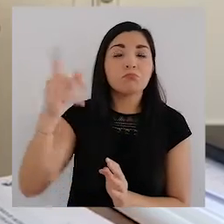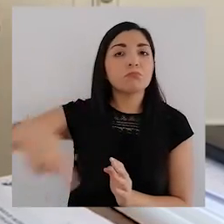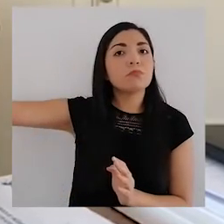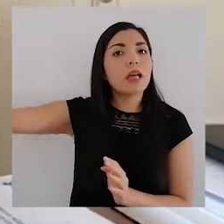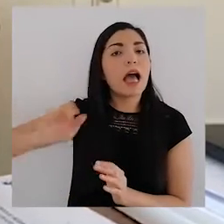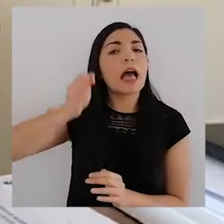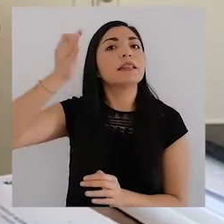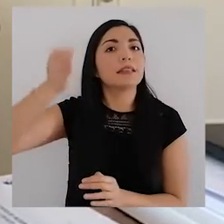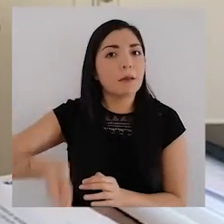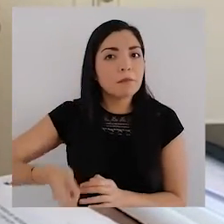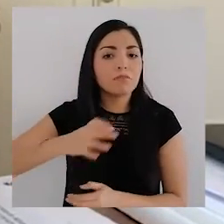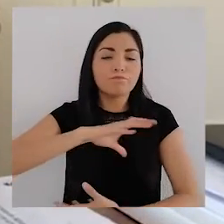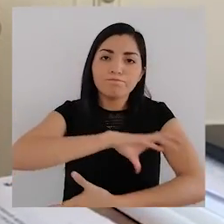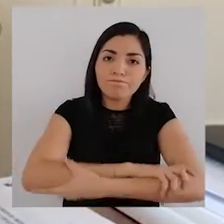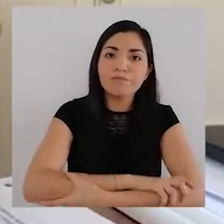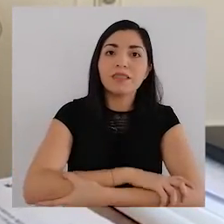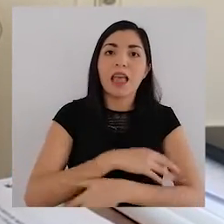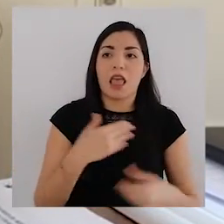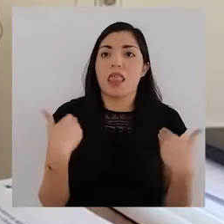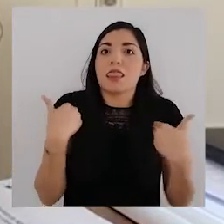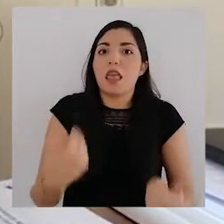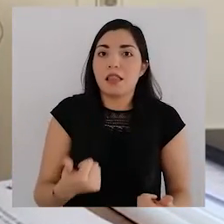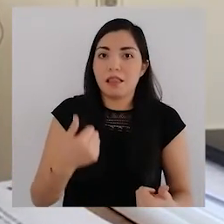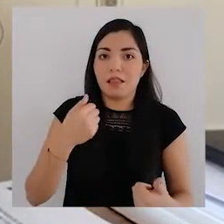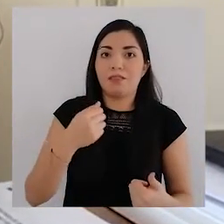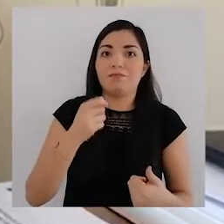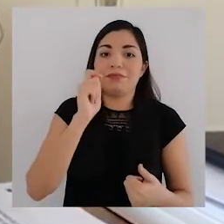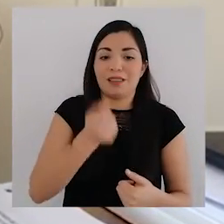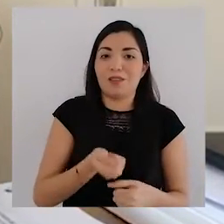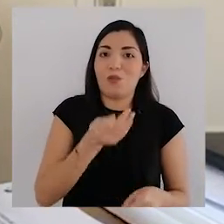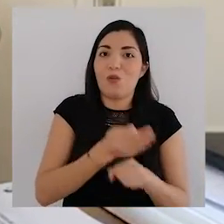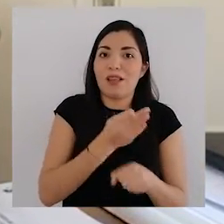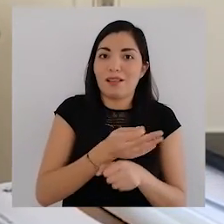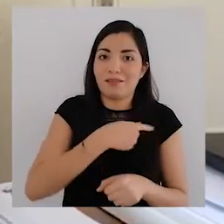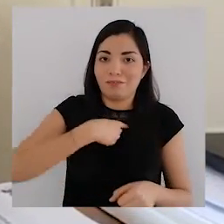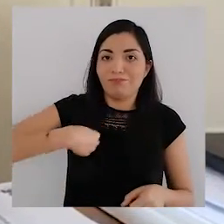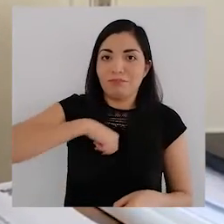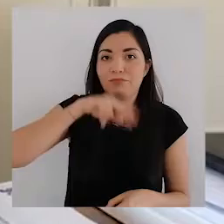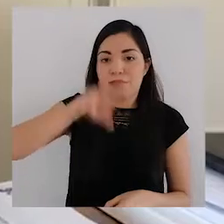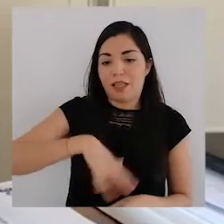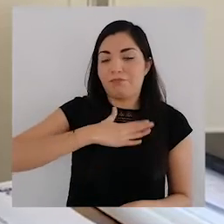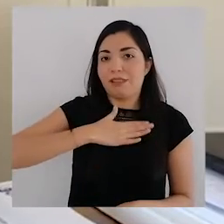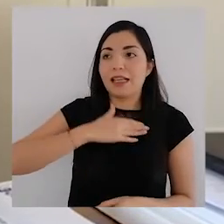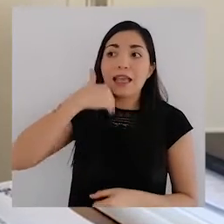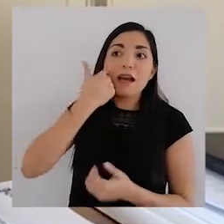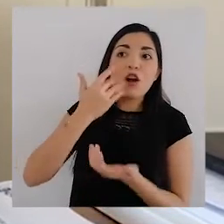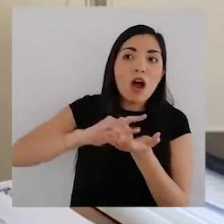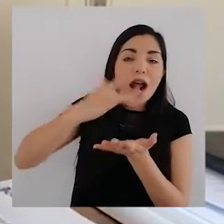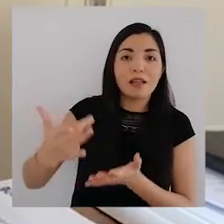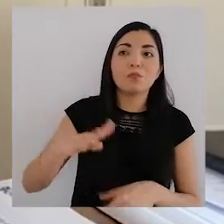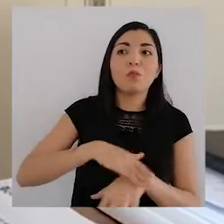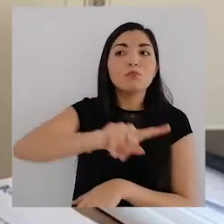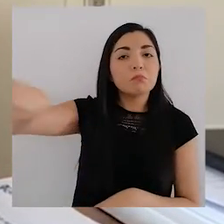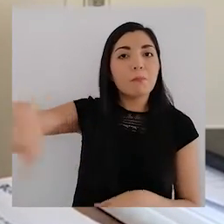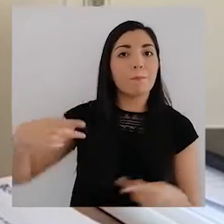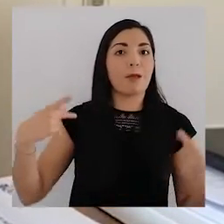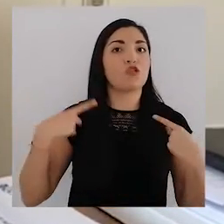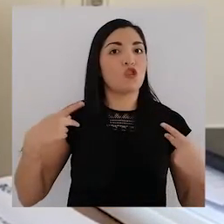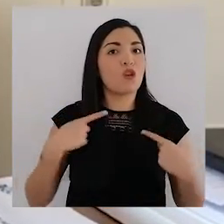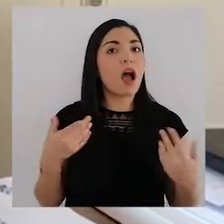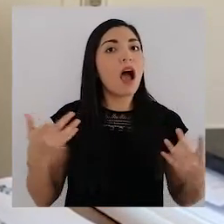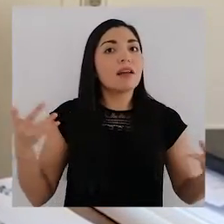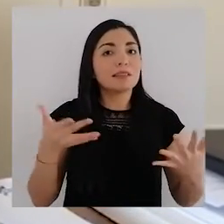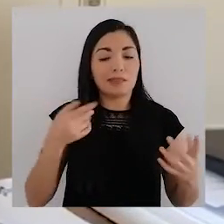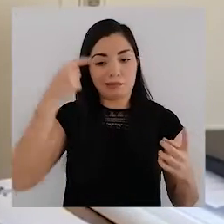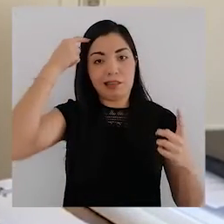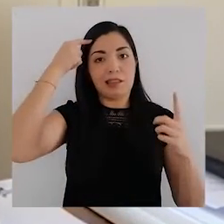solidarios y entienden esta agenda y todo mi reconocimiento y mi agradecimiento por ser precisamente buenos tapativos que se suman